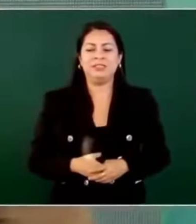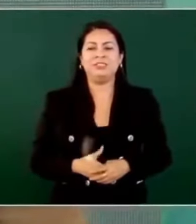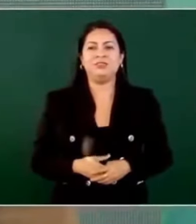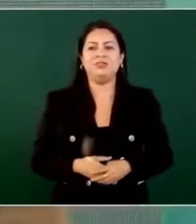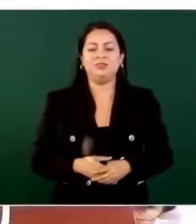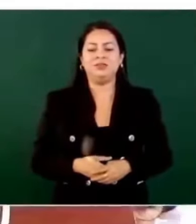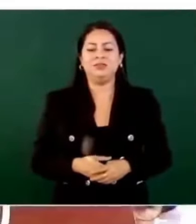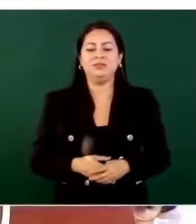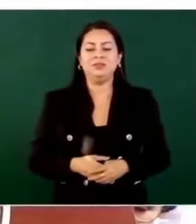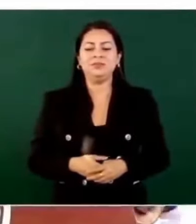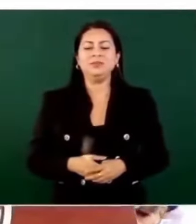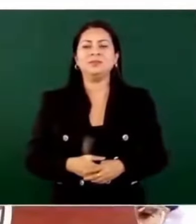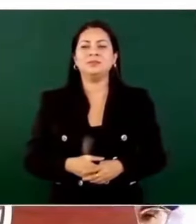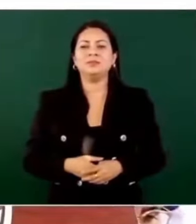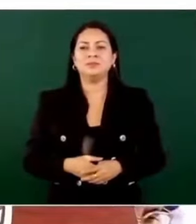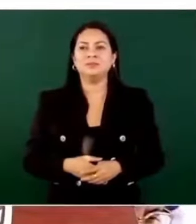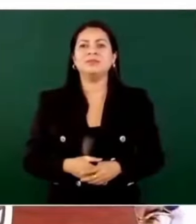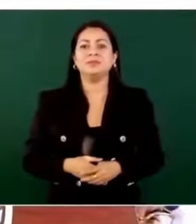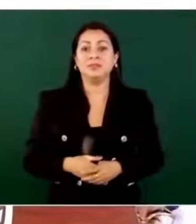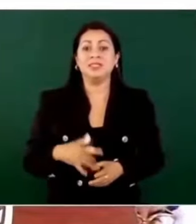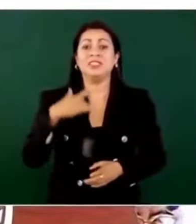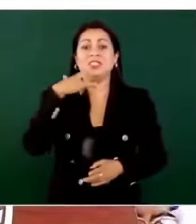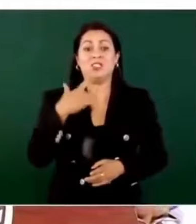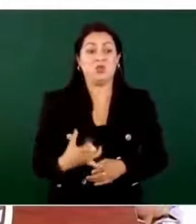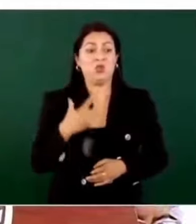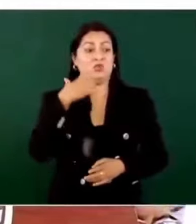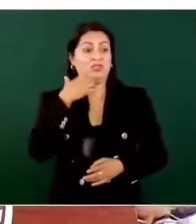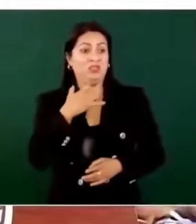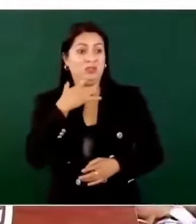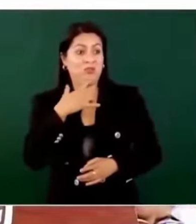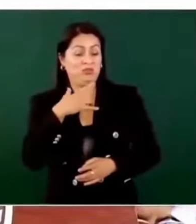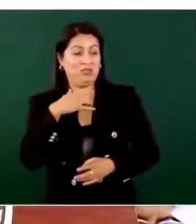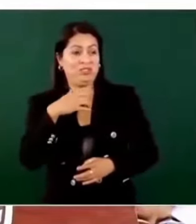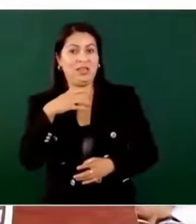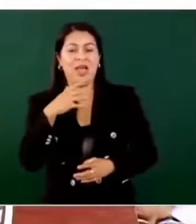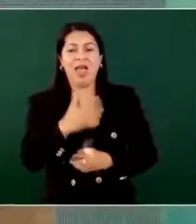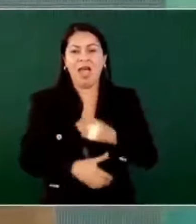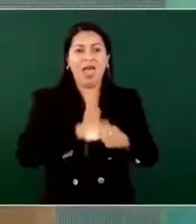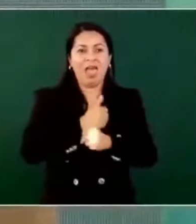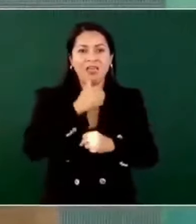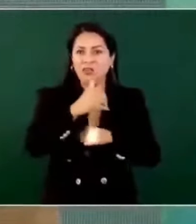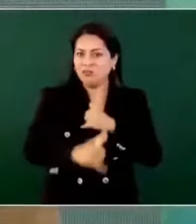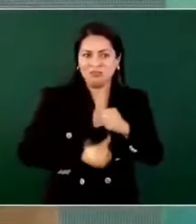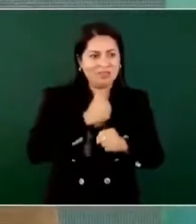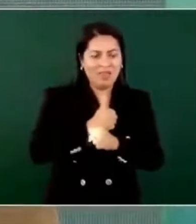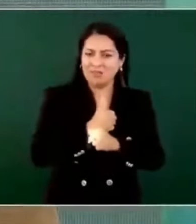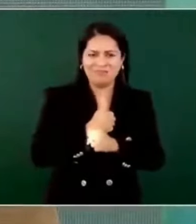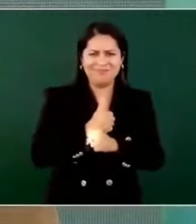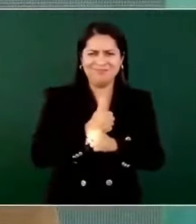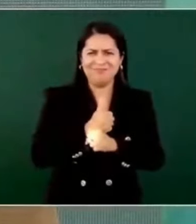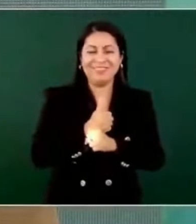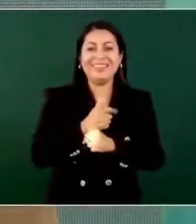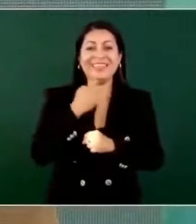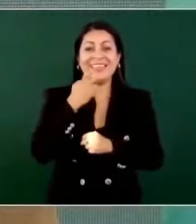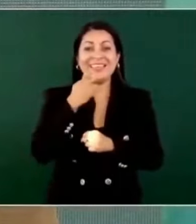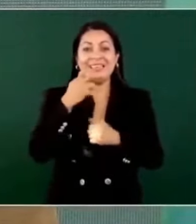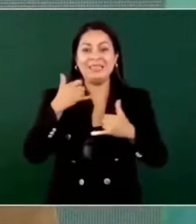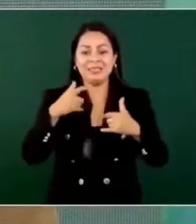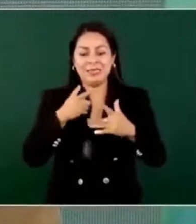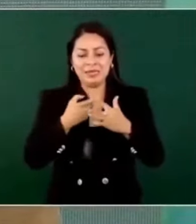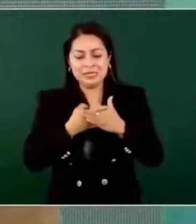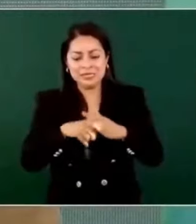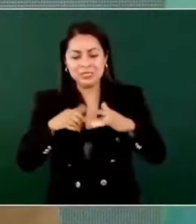lucha tantos años, desde joven, por